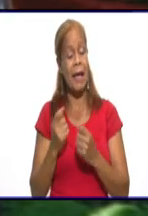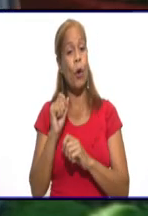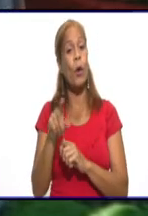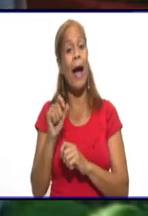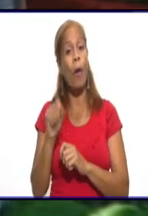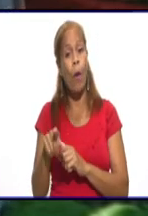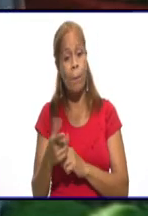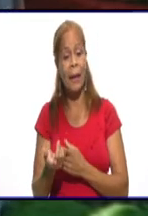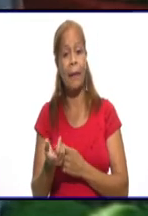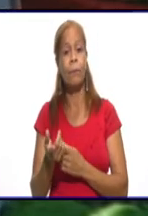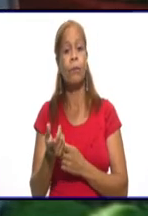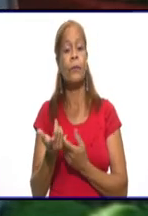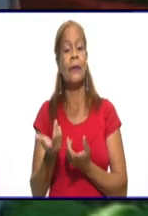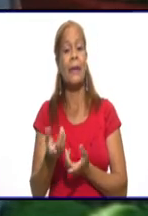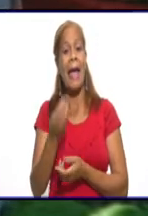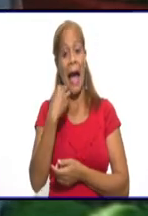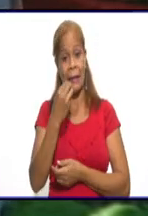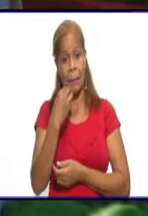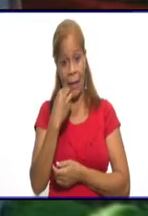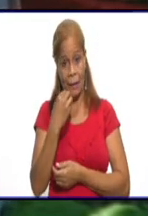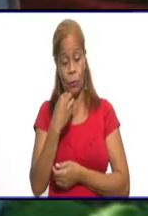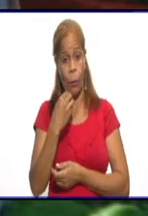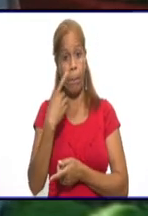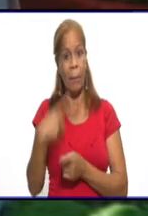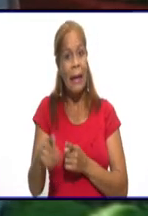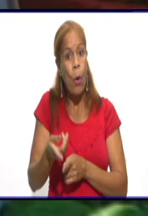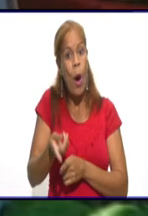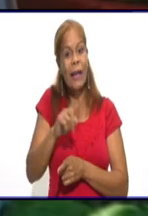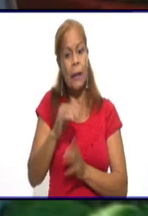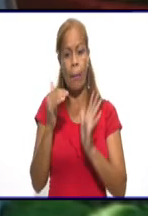Pero en la tarde, la Plaza de la Patria, ayer yo pasé,